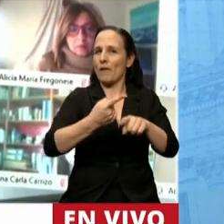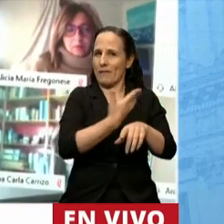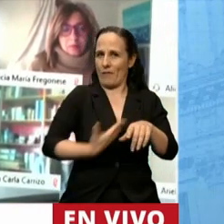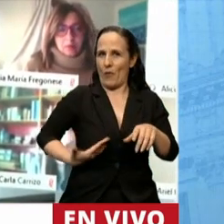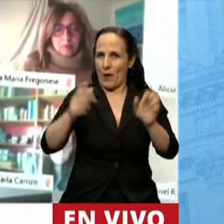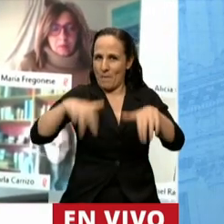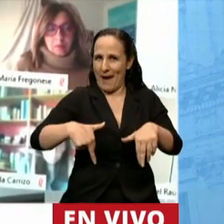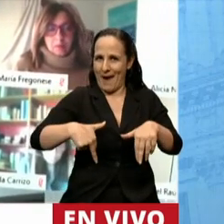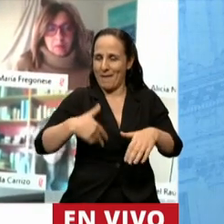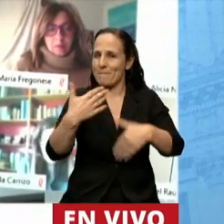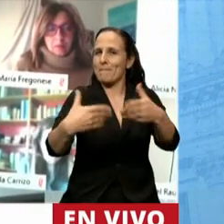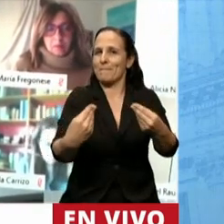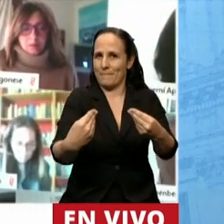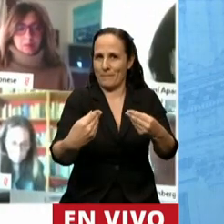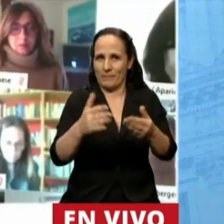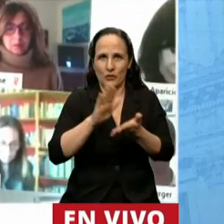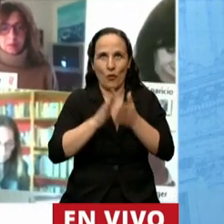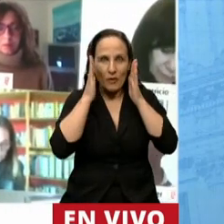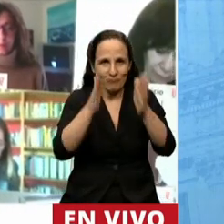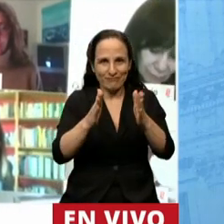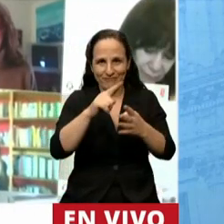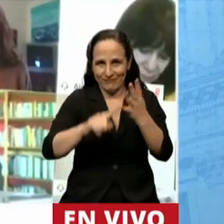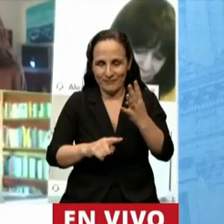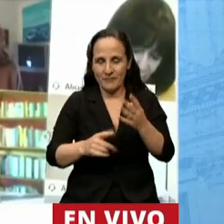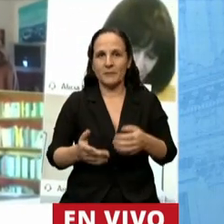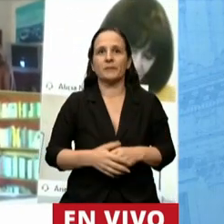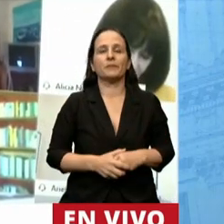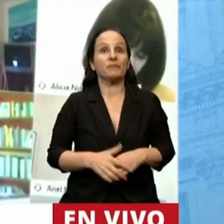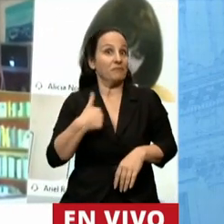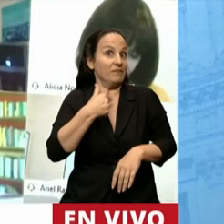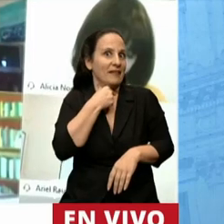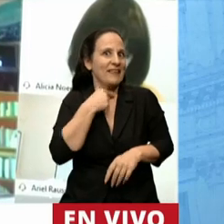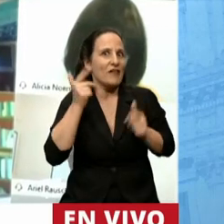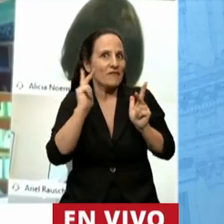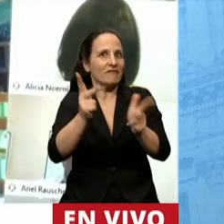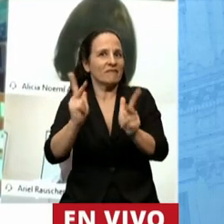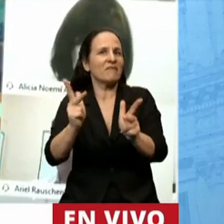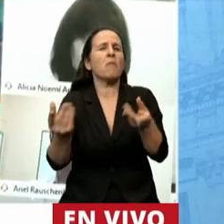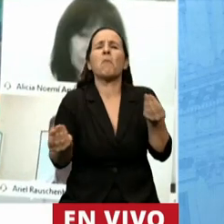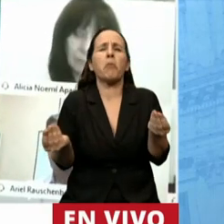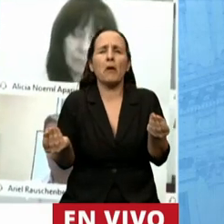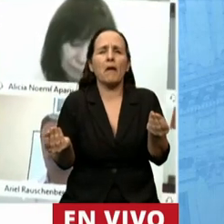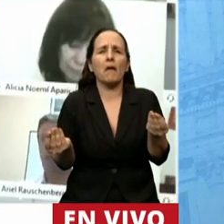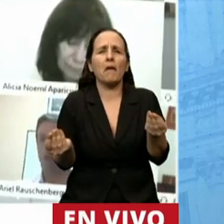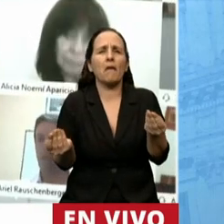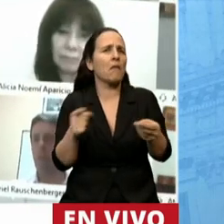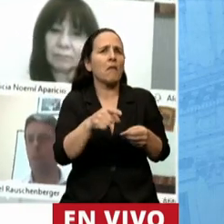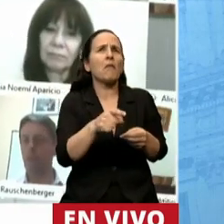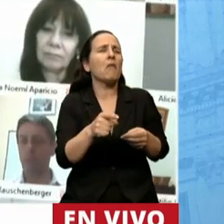desarrollando en este sentido. Y yo quiero enumerarlas porque porque esto es un logro